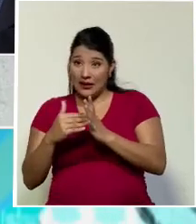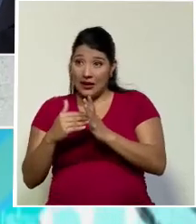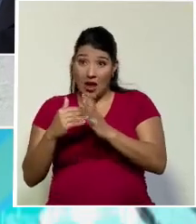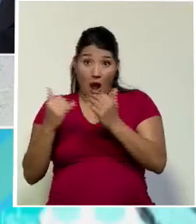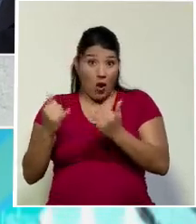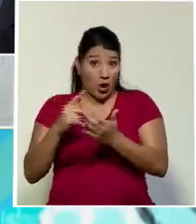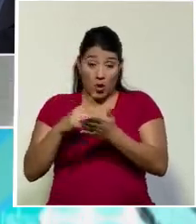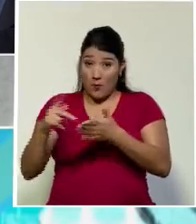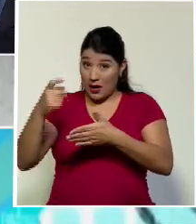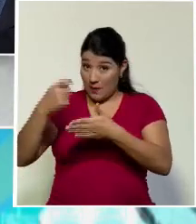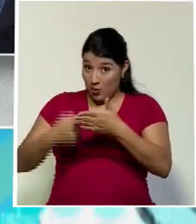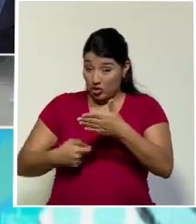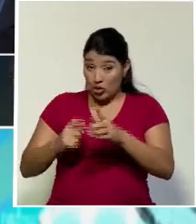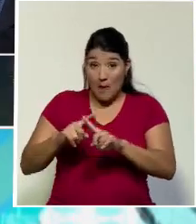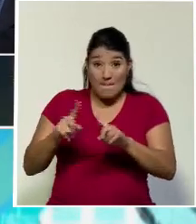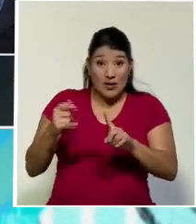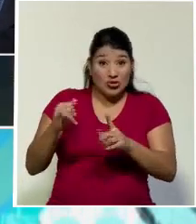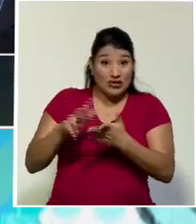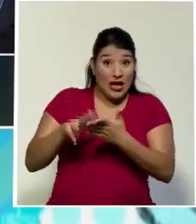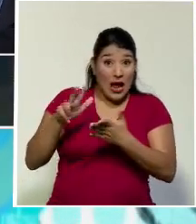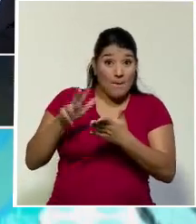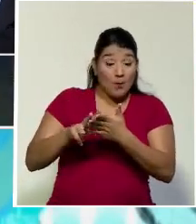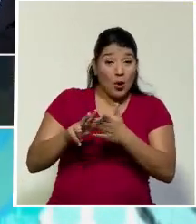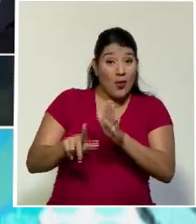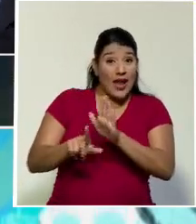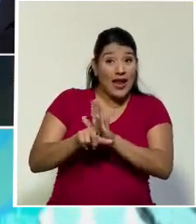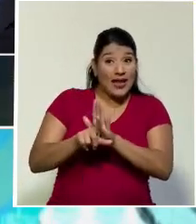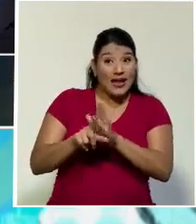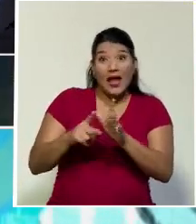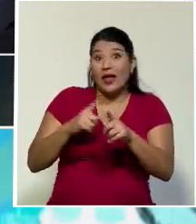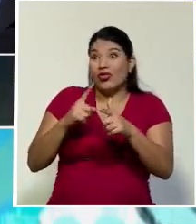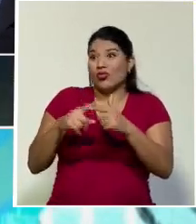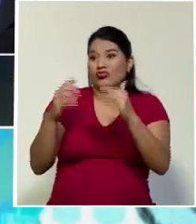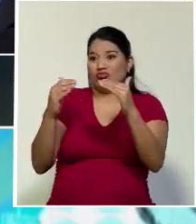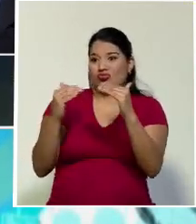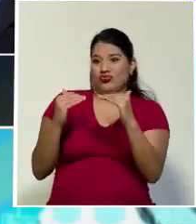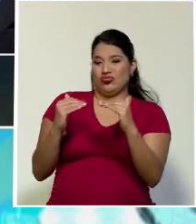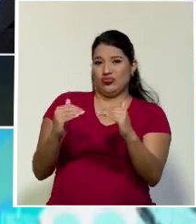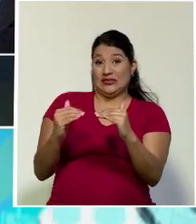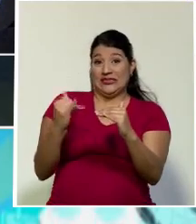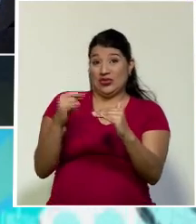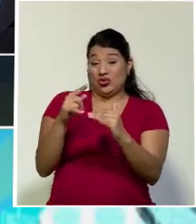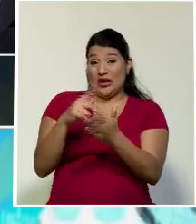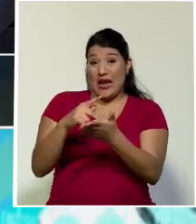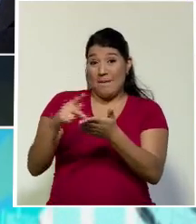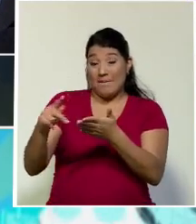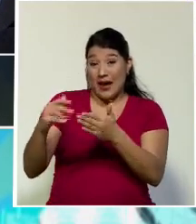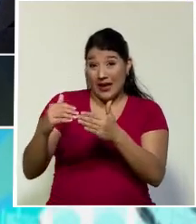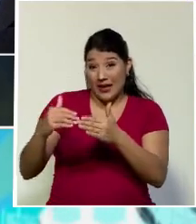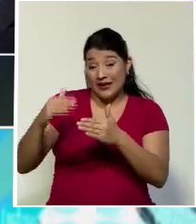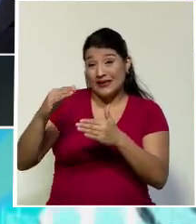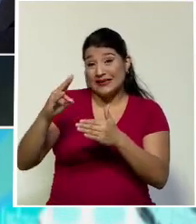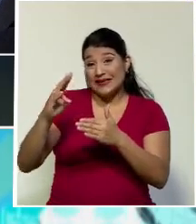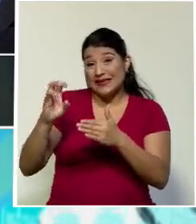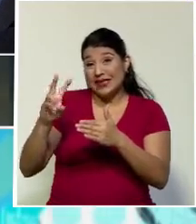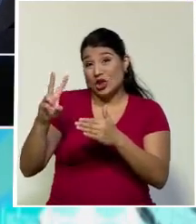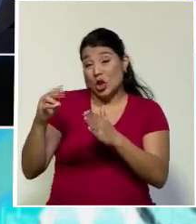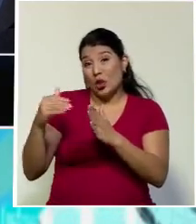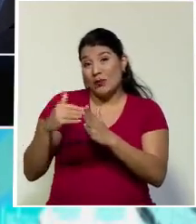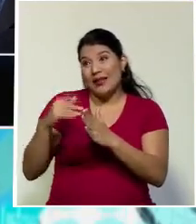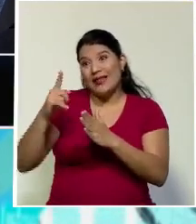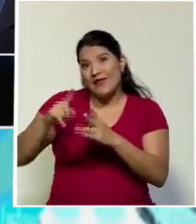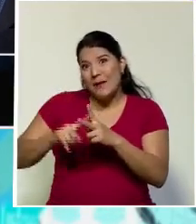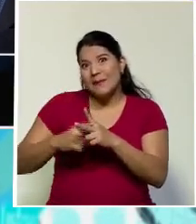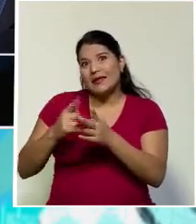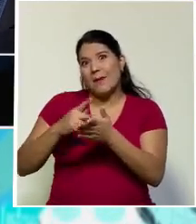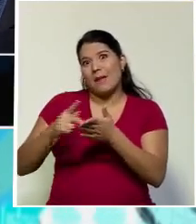esta ley, empezaría a pagar todo el que gane un salario superior a 702.000 colones. Es